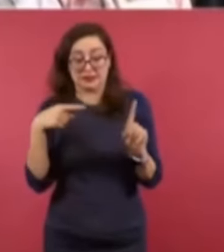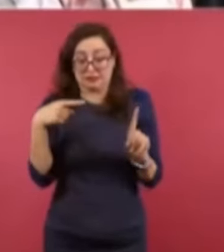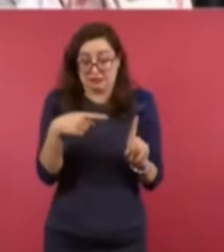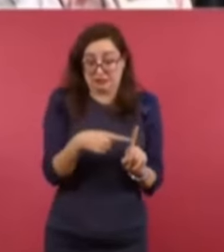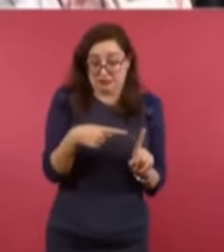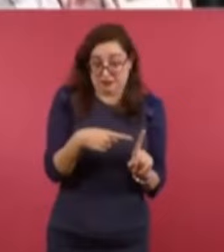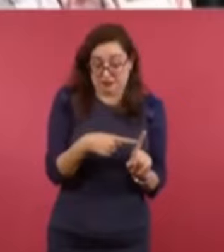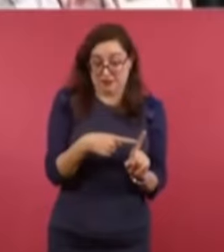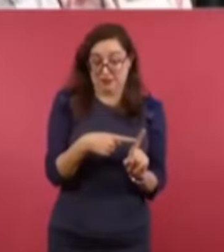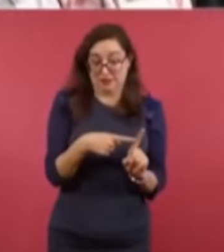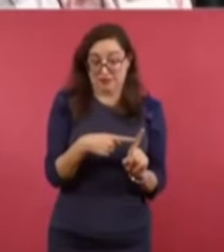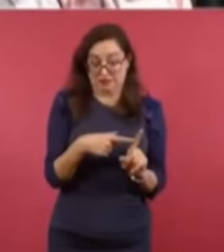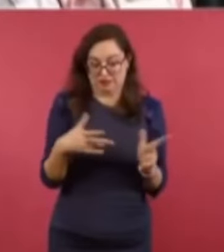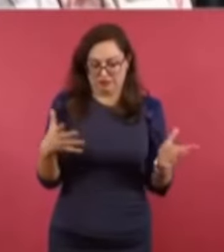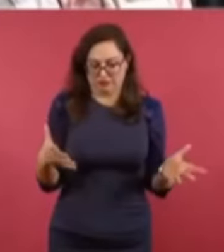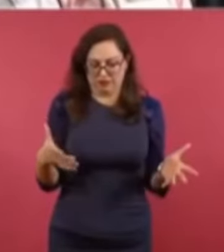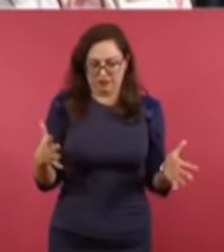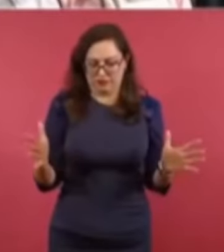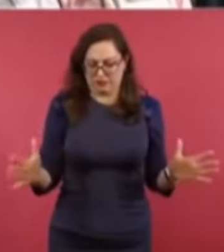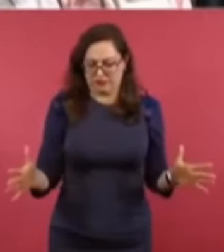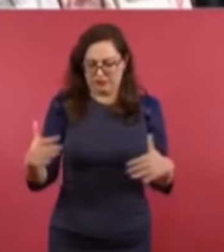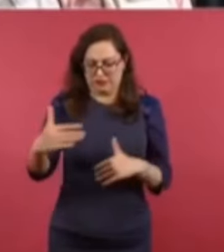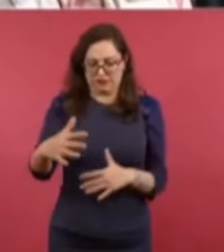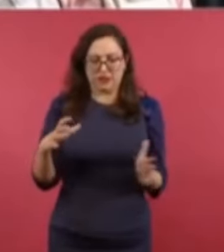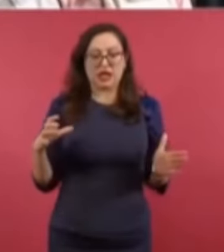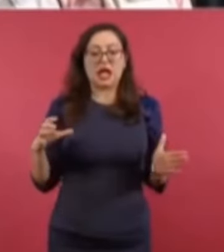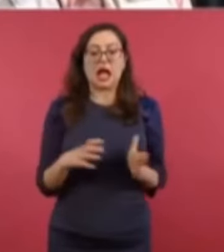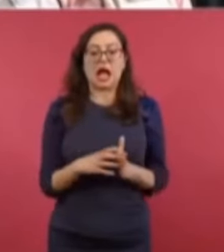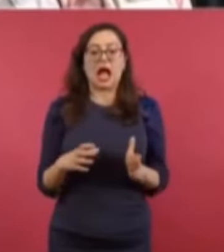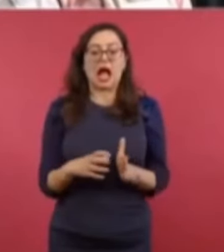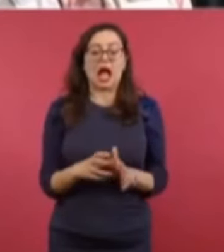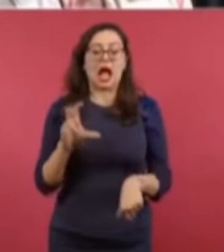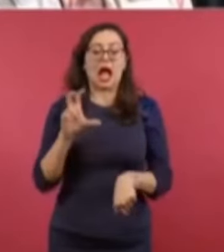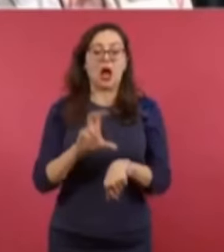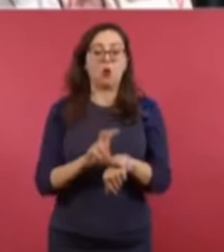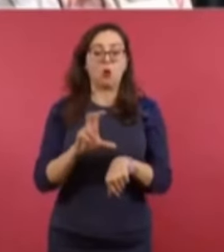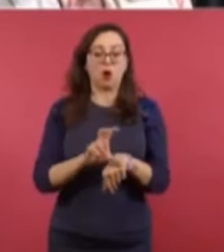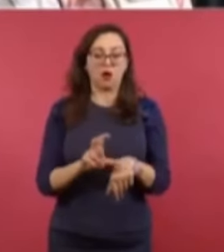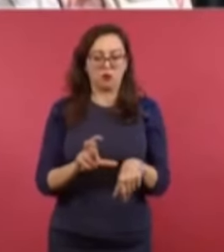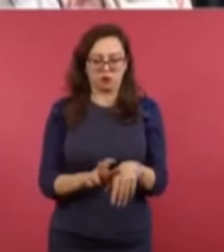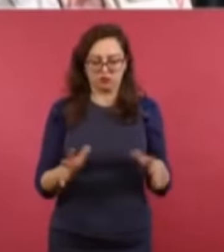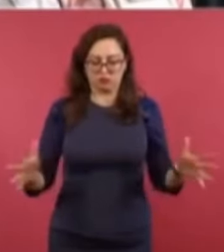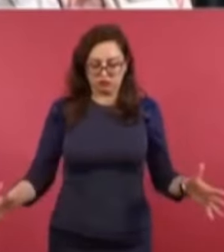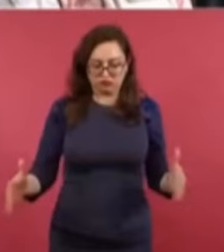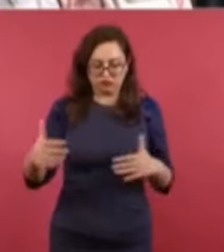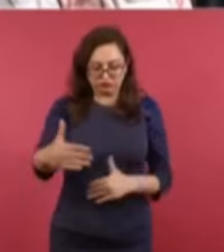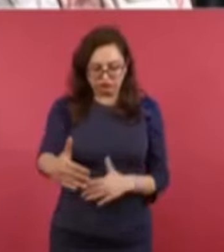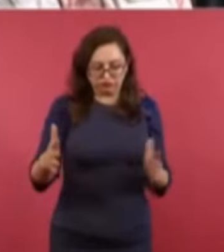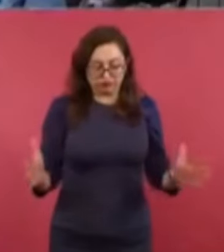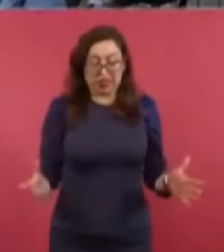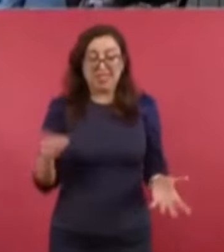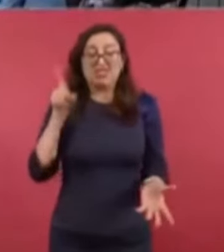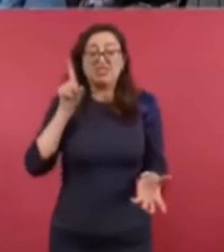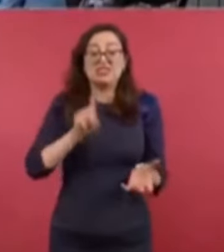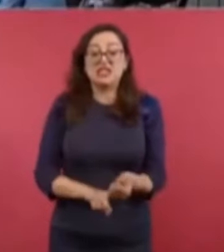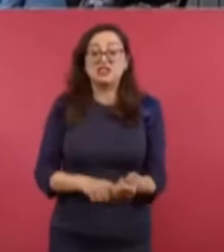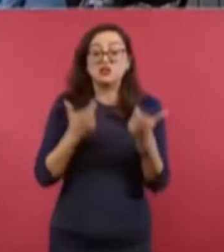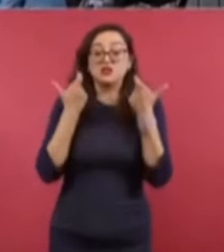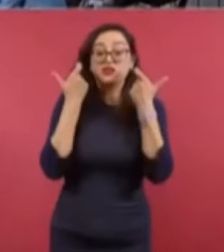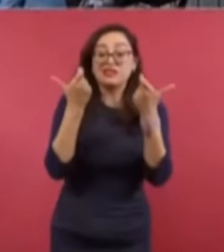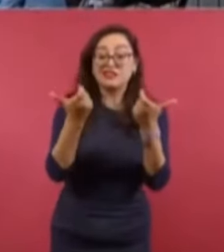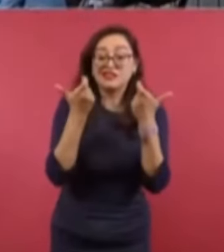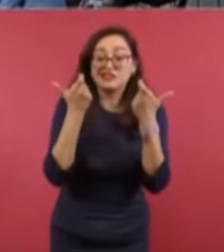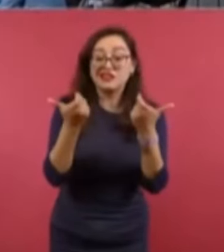una caja de huevo, una caja de estas de cartón, repleta de dinero, le hace entrega de 35,